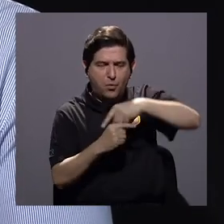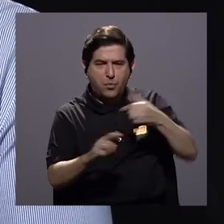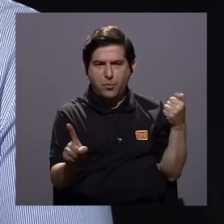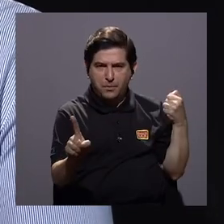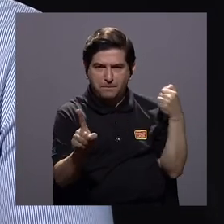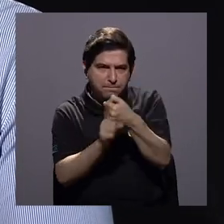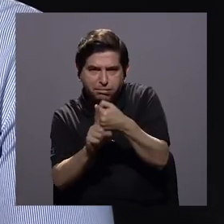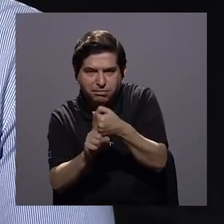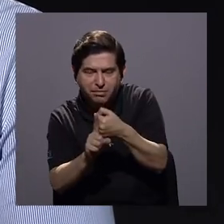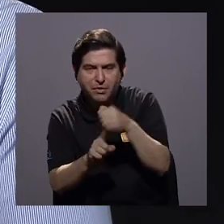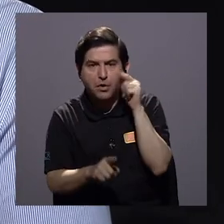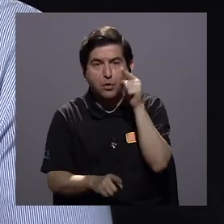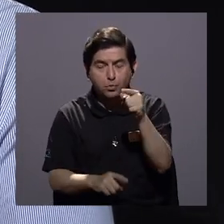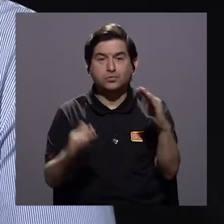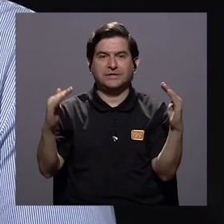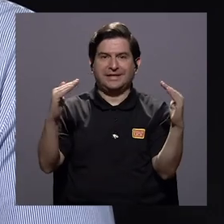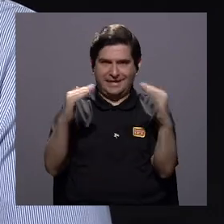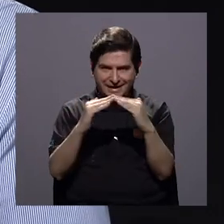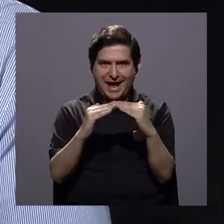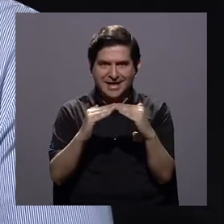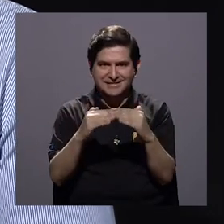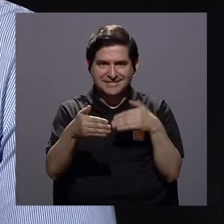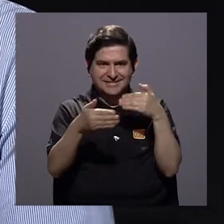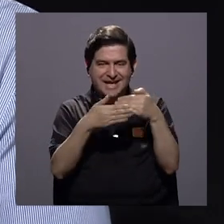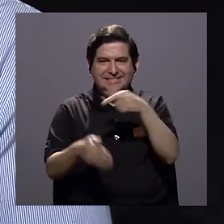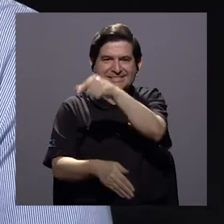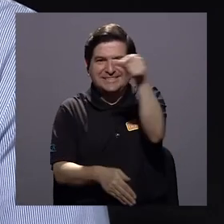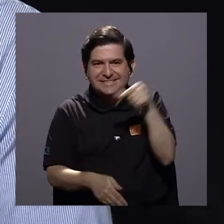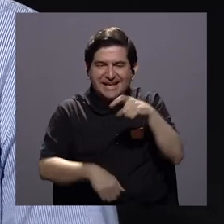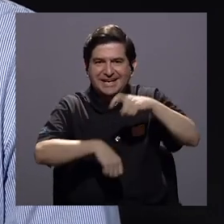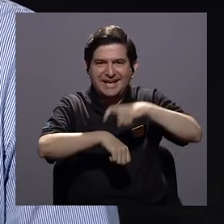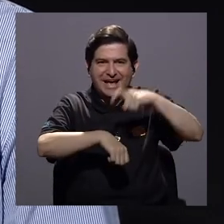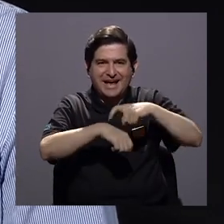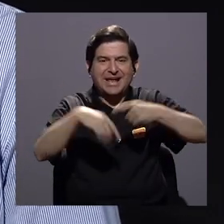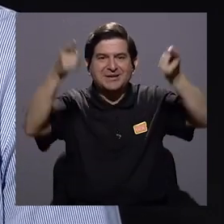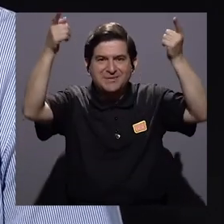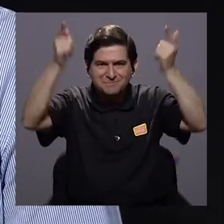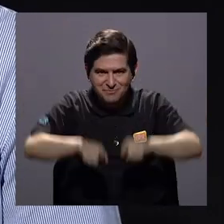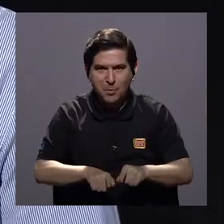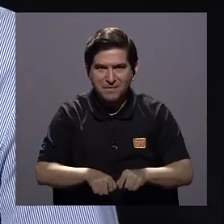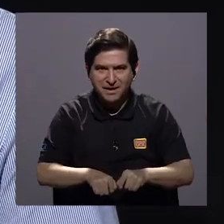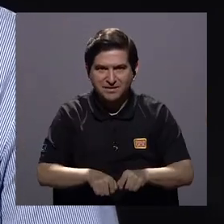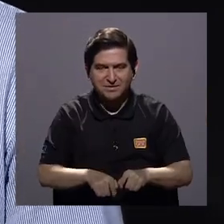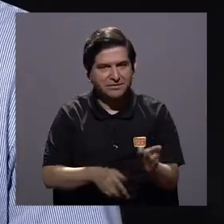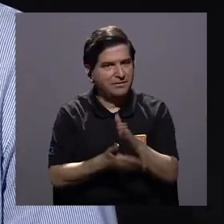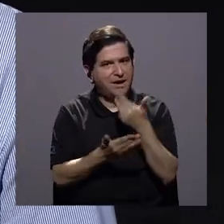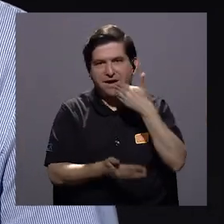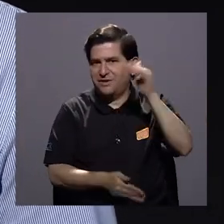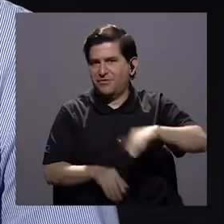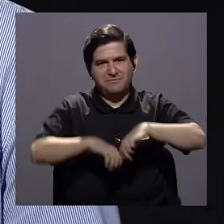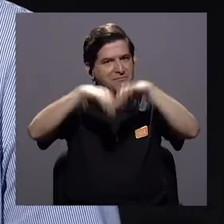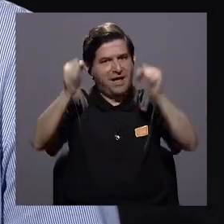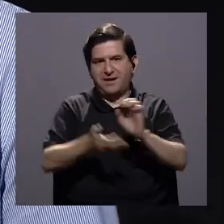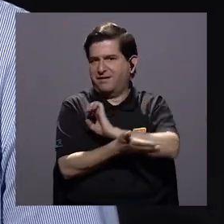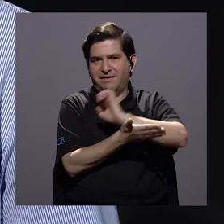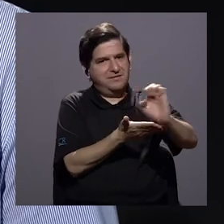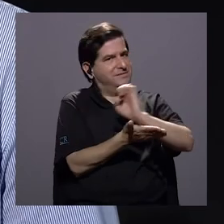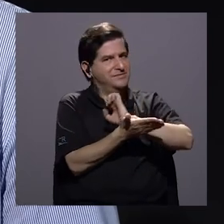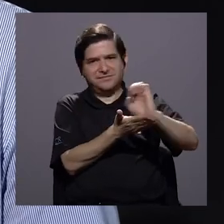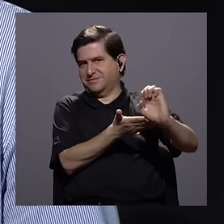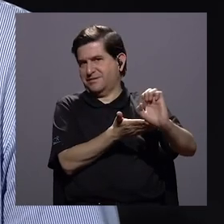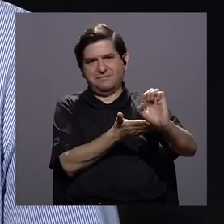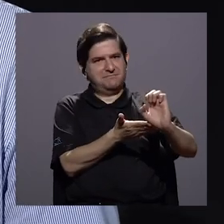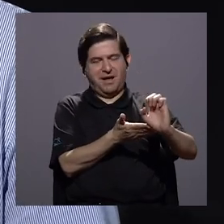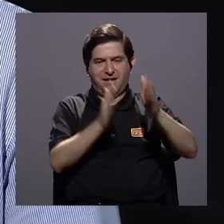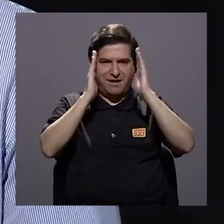pegarle en tierra si usted está en su vivienda a la orilla de un río en el momento que va a suceder eso algo está fallando en el sistema preventivo